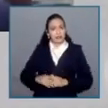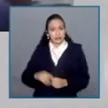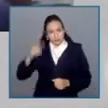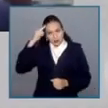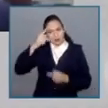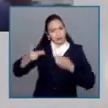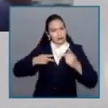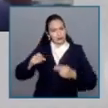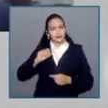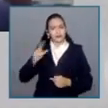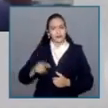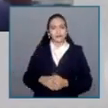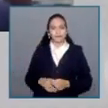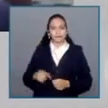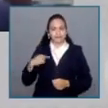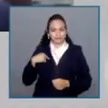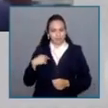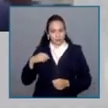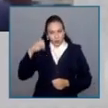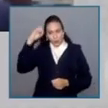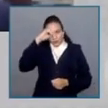a la escuela a los nuevos titulares.